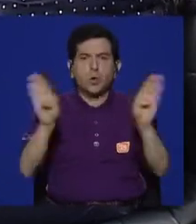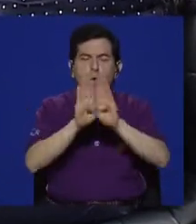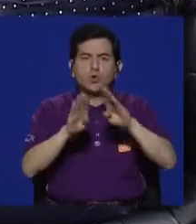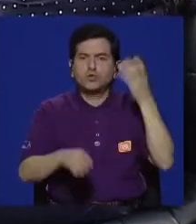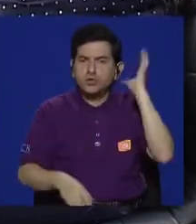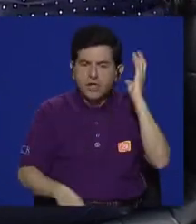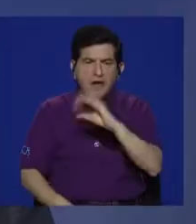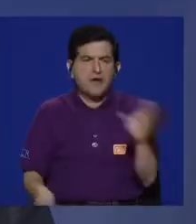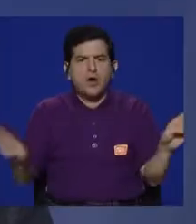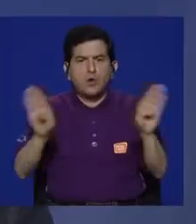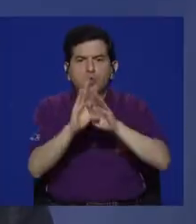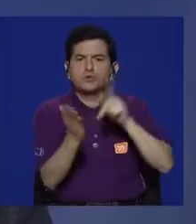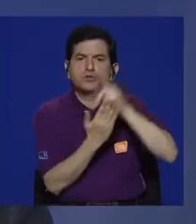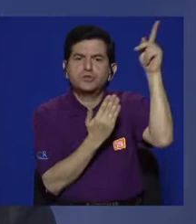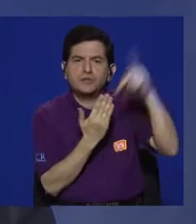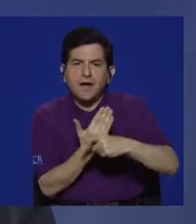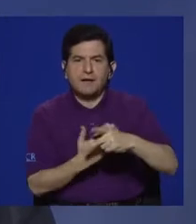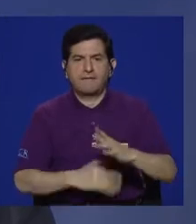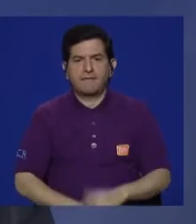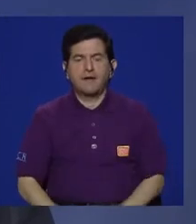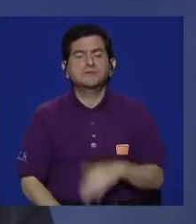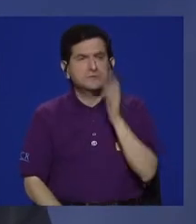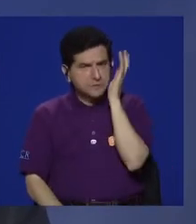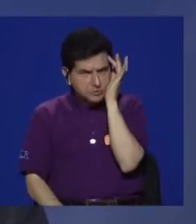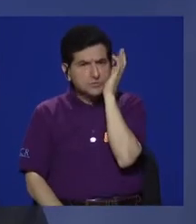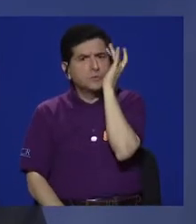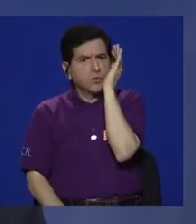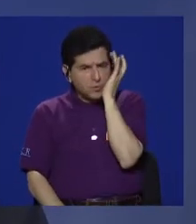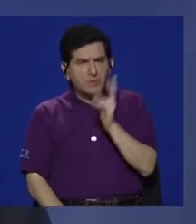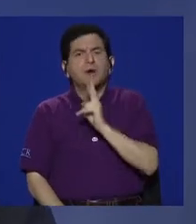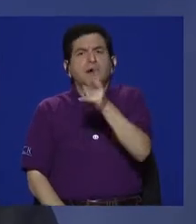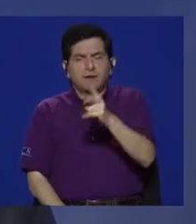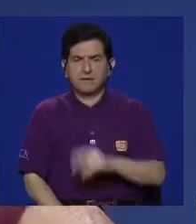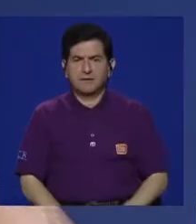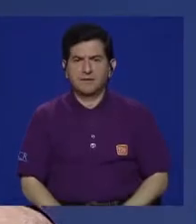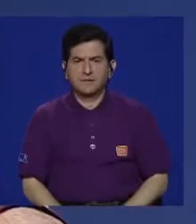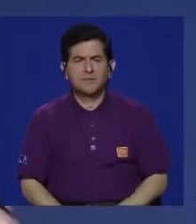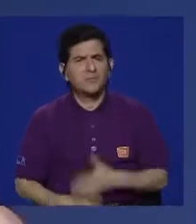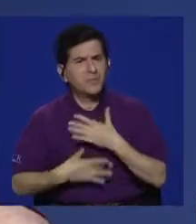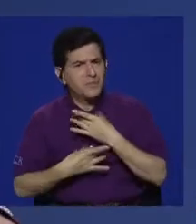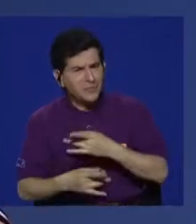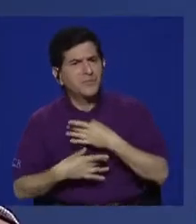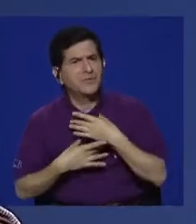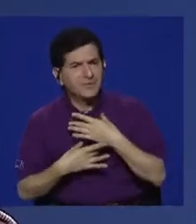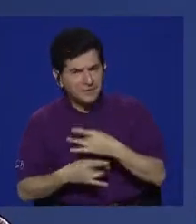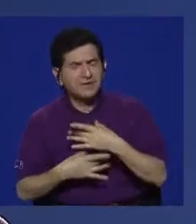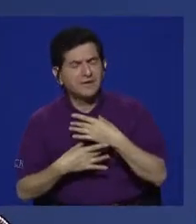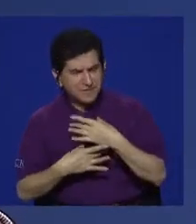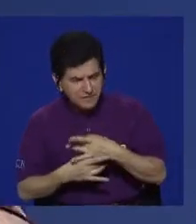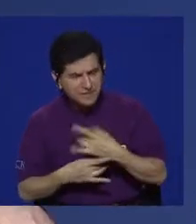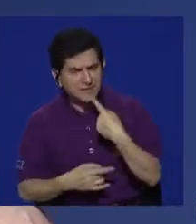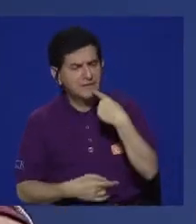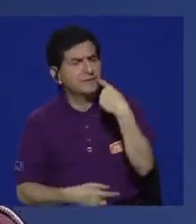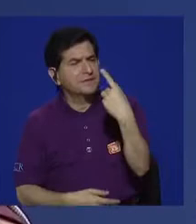te cierran la radio, o te cierran el programa y es preocupante realmente. Antes, bueno, interesante eso,